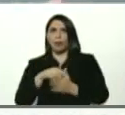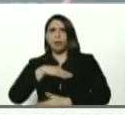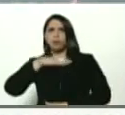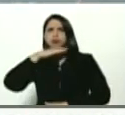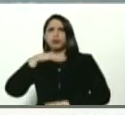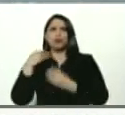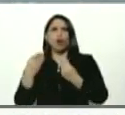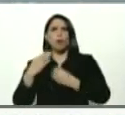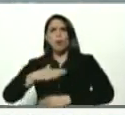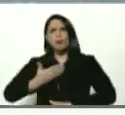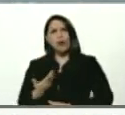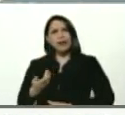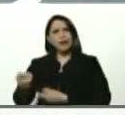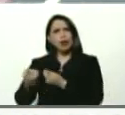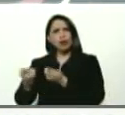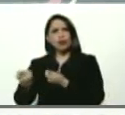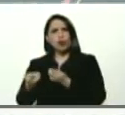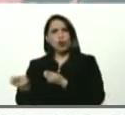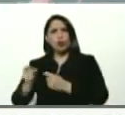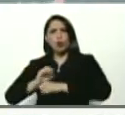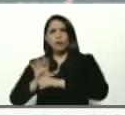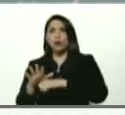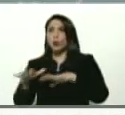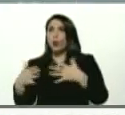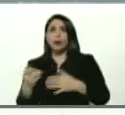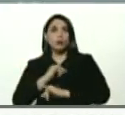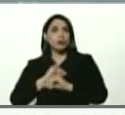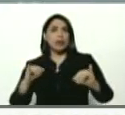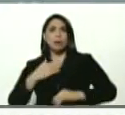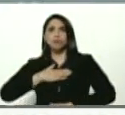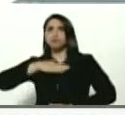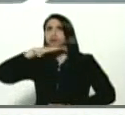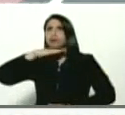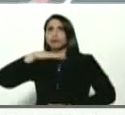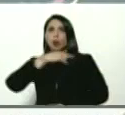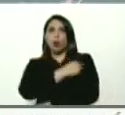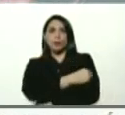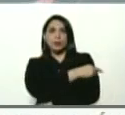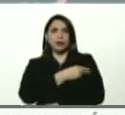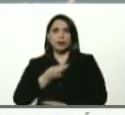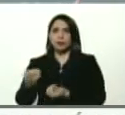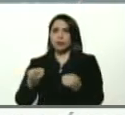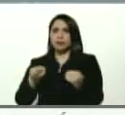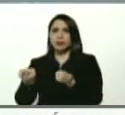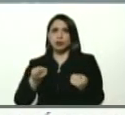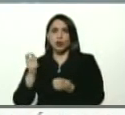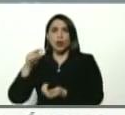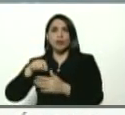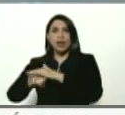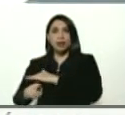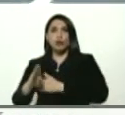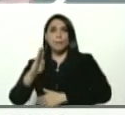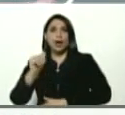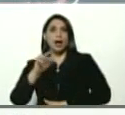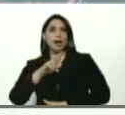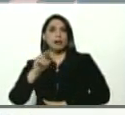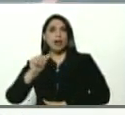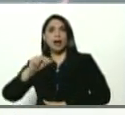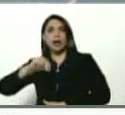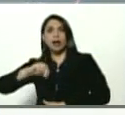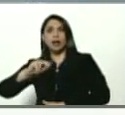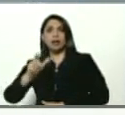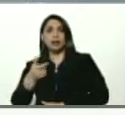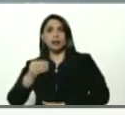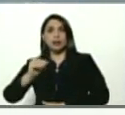ellos hablar de control del COVID cuando ya tienen saturado su servicio de terapia intensiva, de la unidad de cuidado